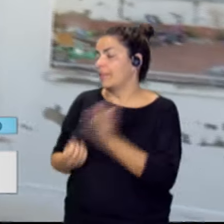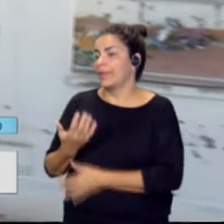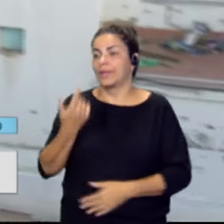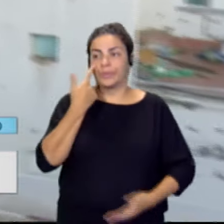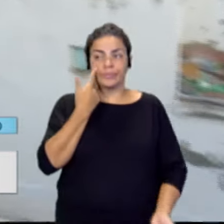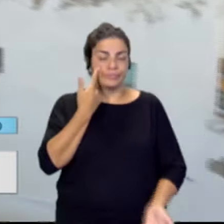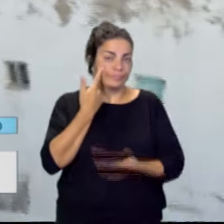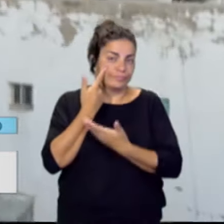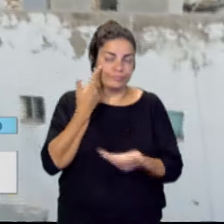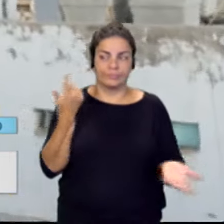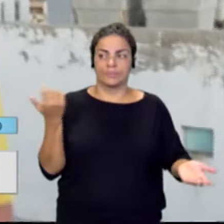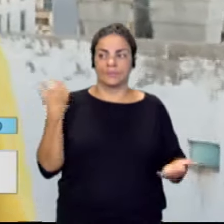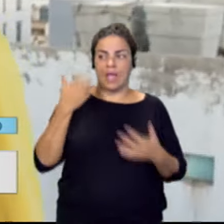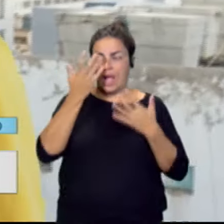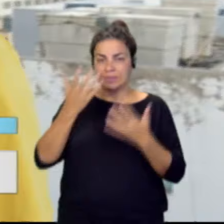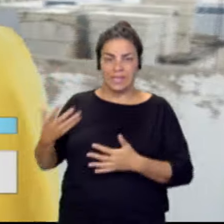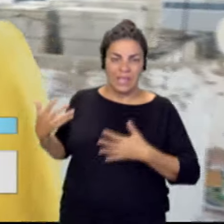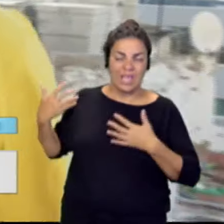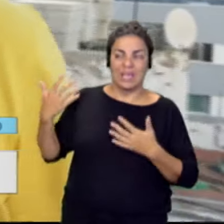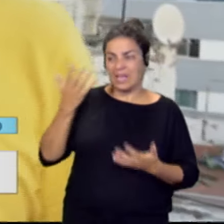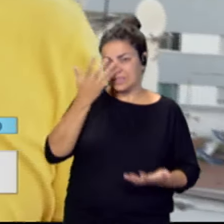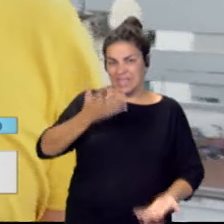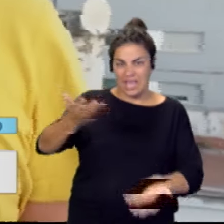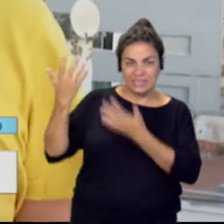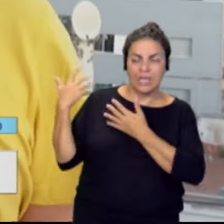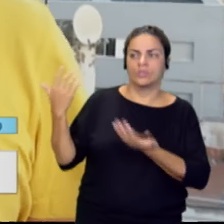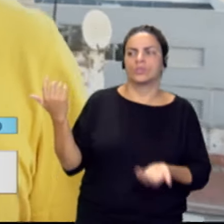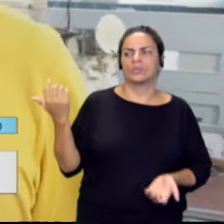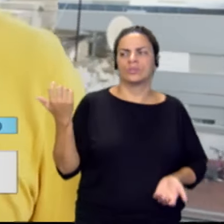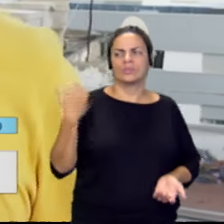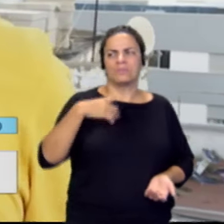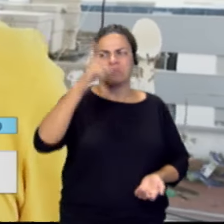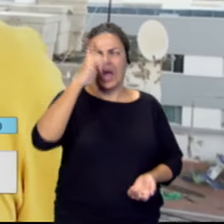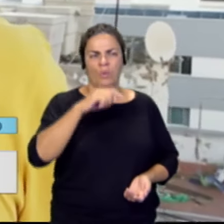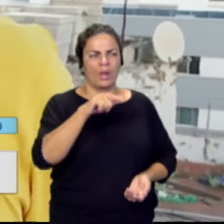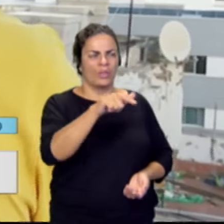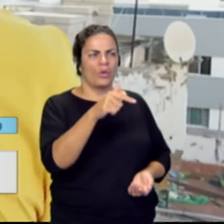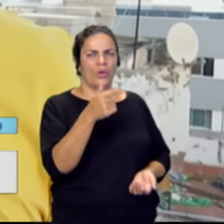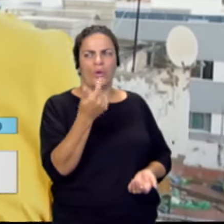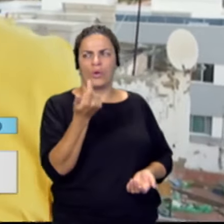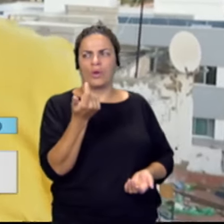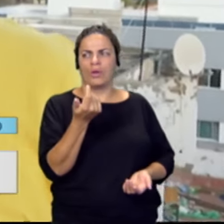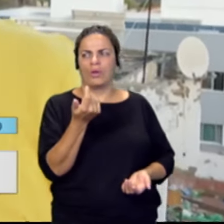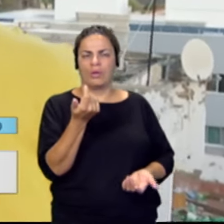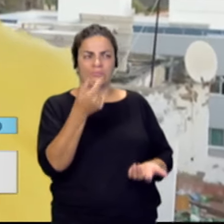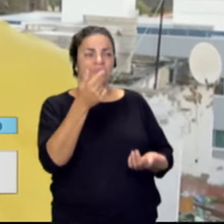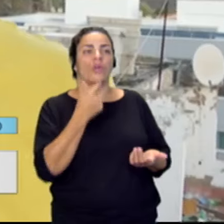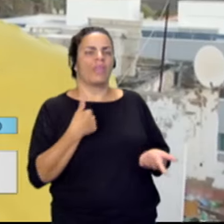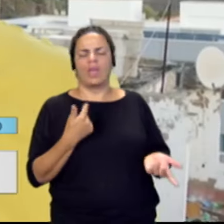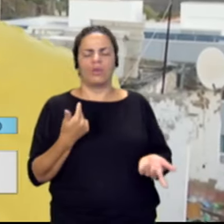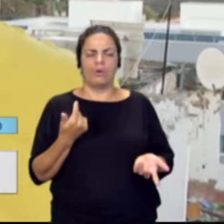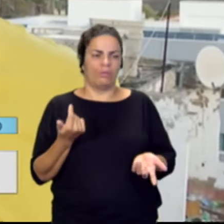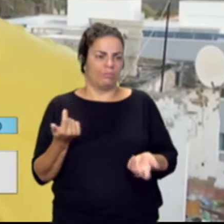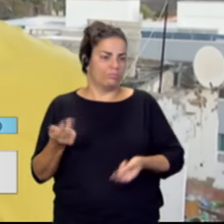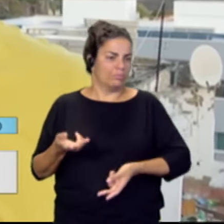ven, hace 10 años me acuerdo de que el santo Agustín nos dijo, no voy a permitir que vivan en la mierda. Todo esto